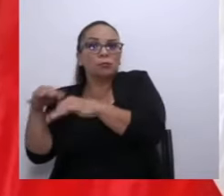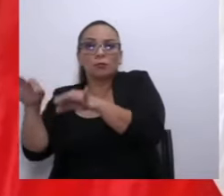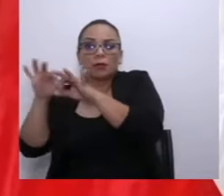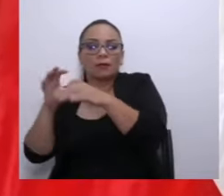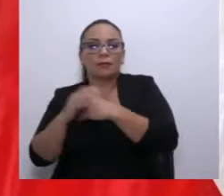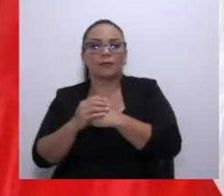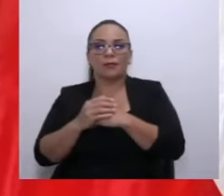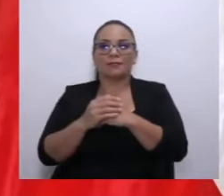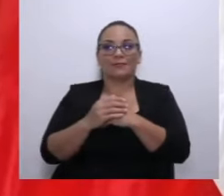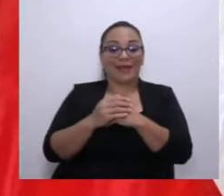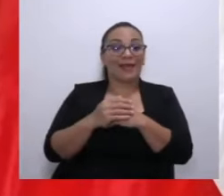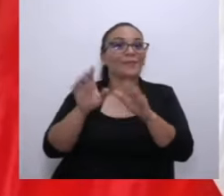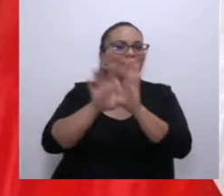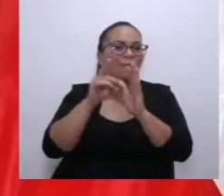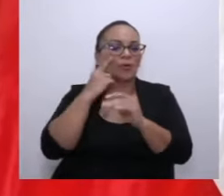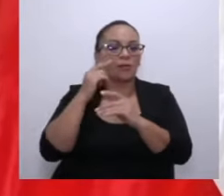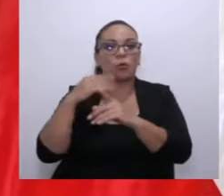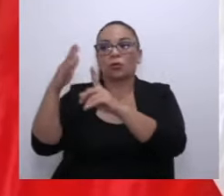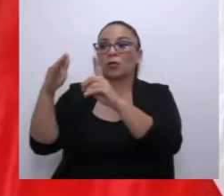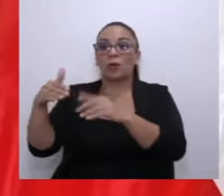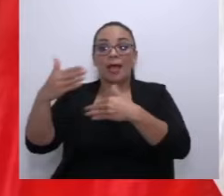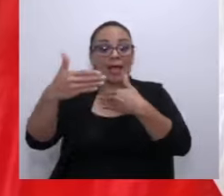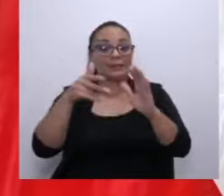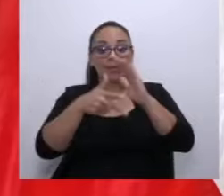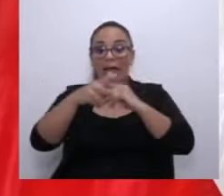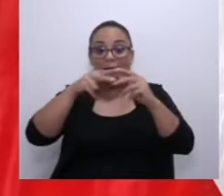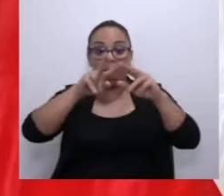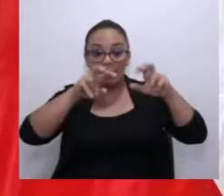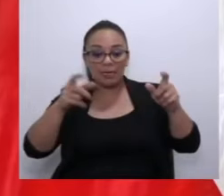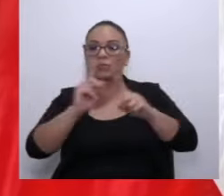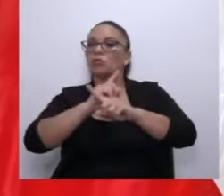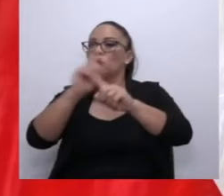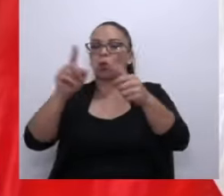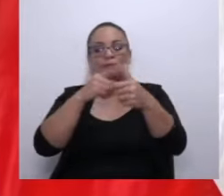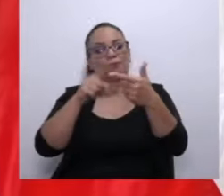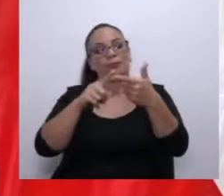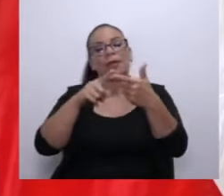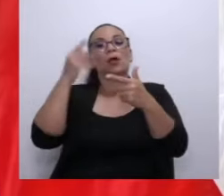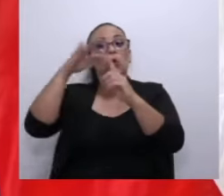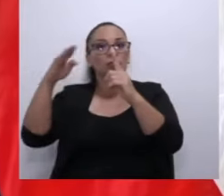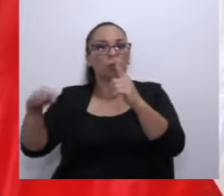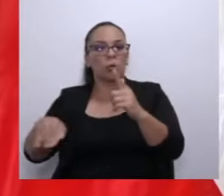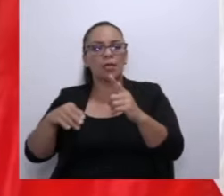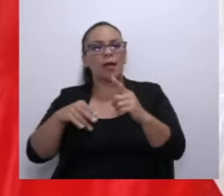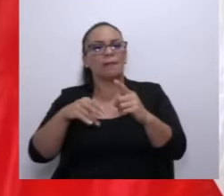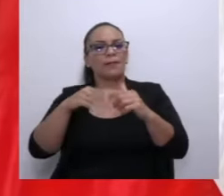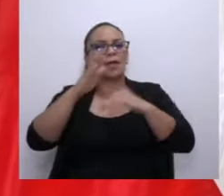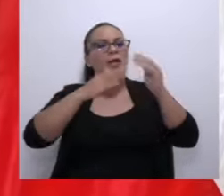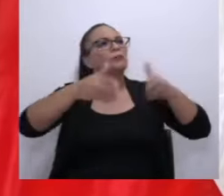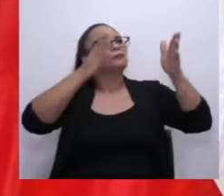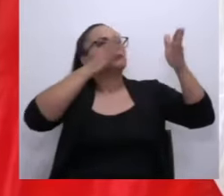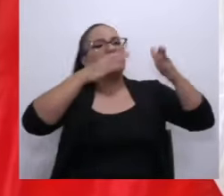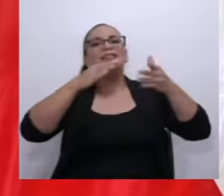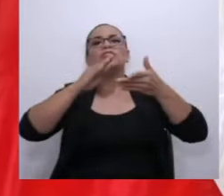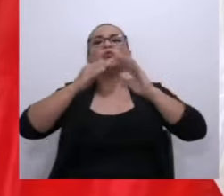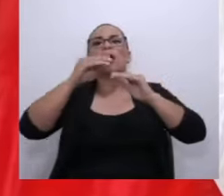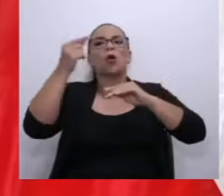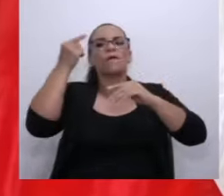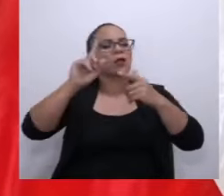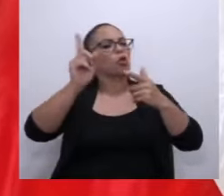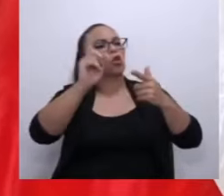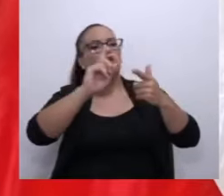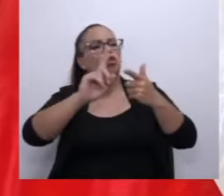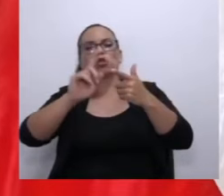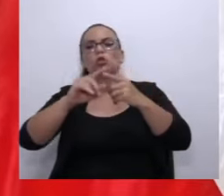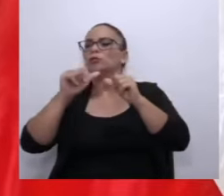que sigan narcotráfico. La Contraloría, no a ciudad-gobierno, no, jamás, no, no, jamás. Que sigan los 30 mil